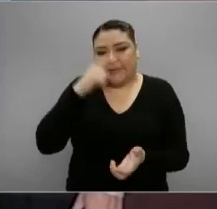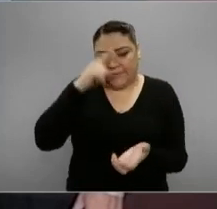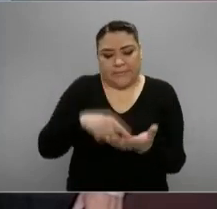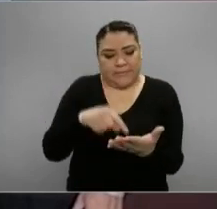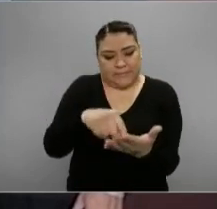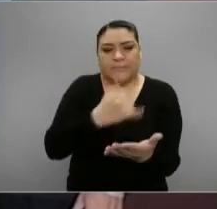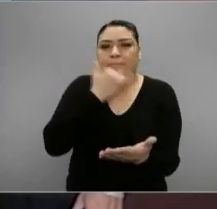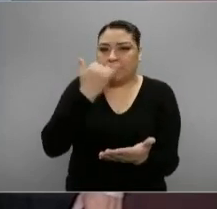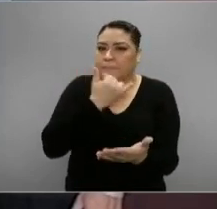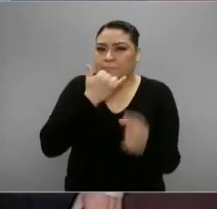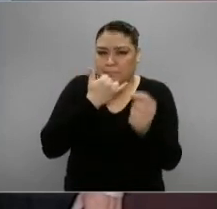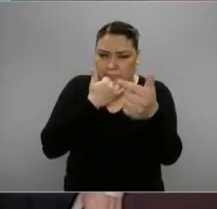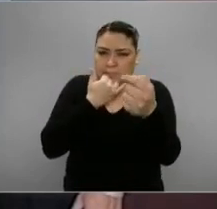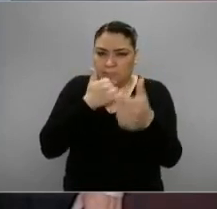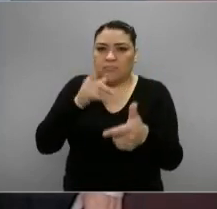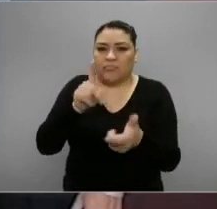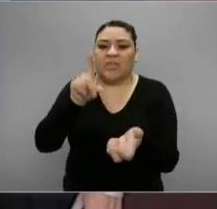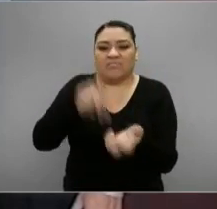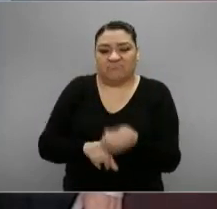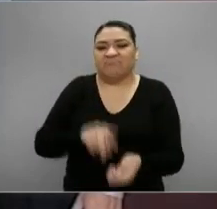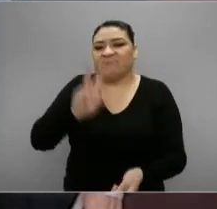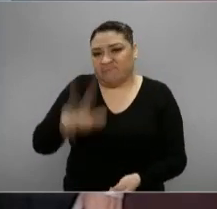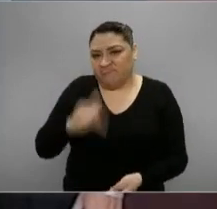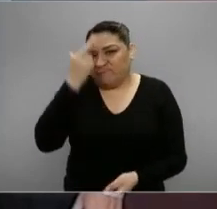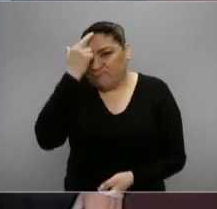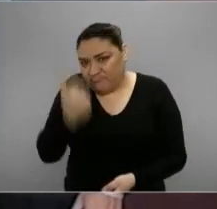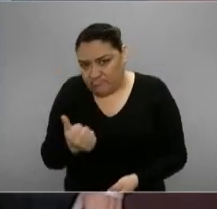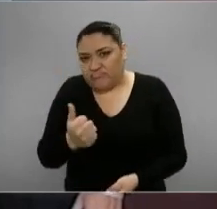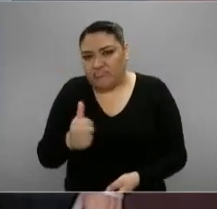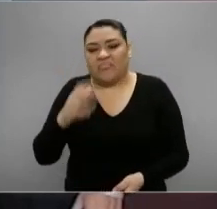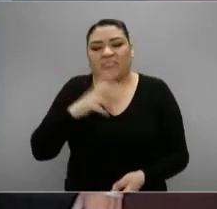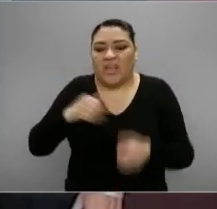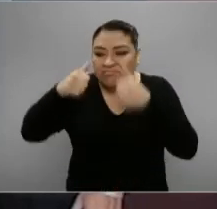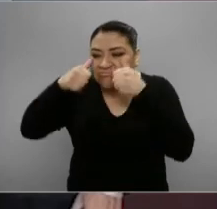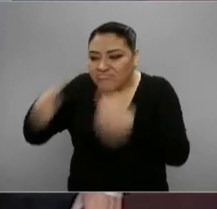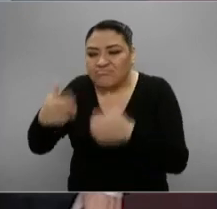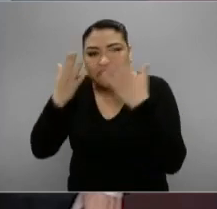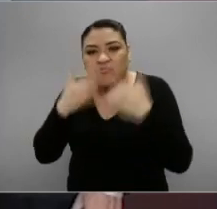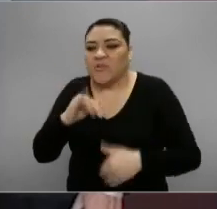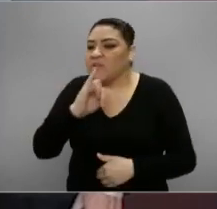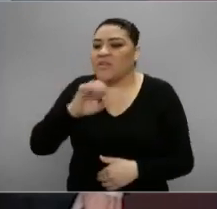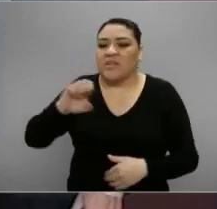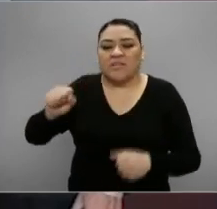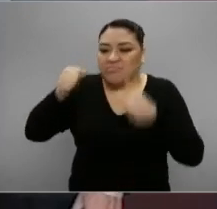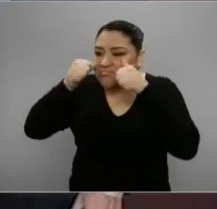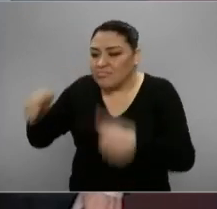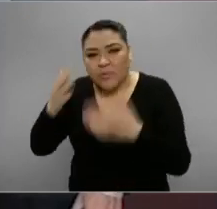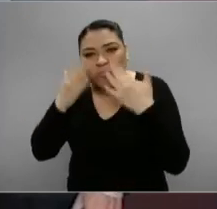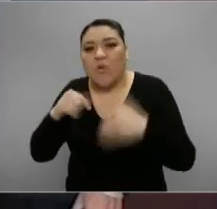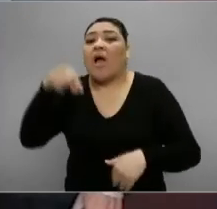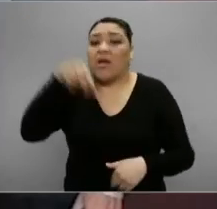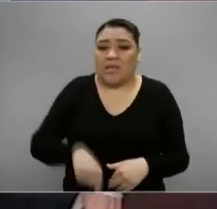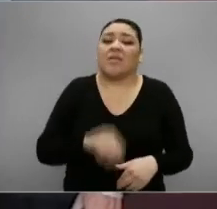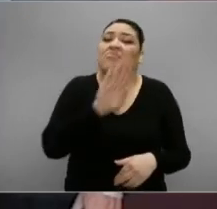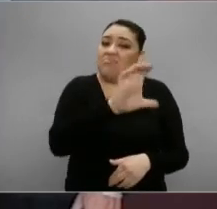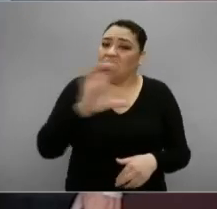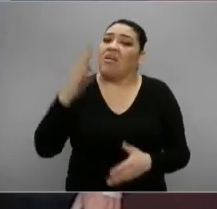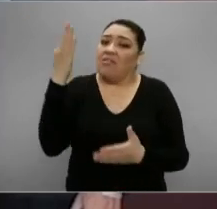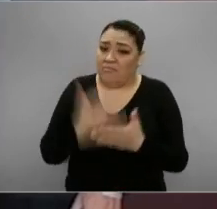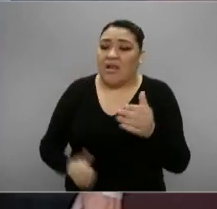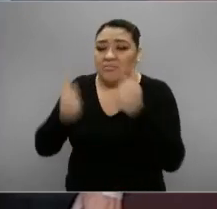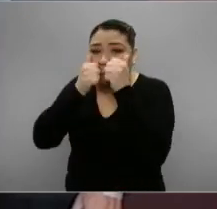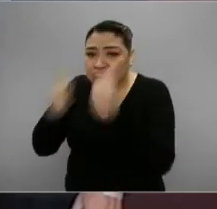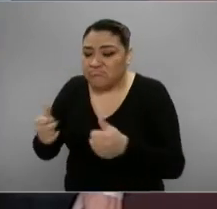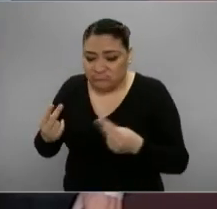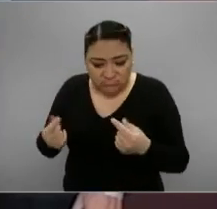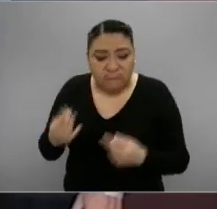imprecisiones, pero el fondo es cierto. Sí ha habido un descuido de parte del Seguro Social. Cuando menos aquí en Baja California, el Seguro